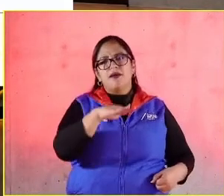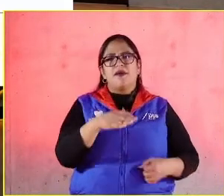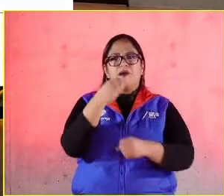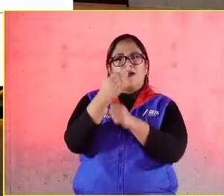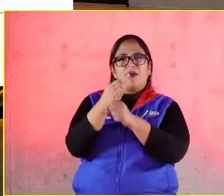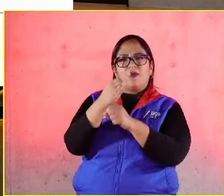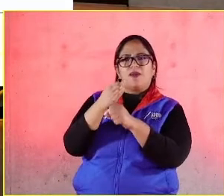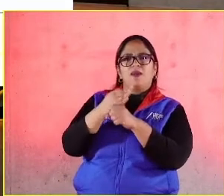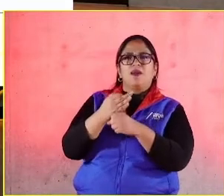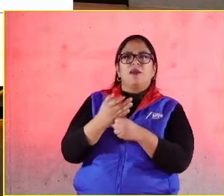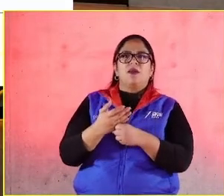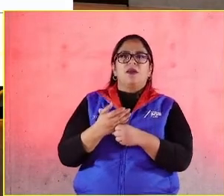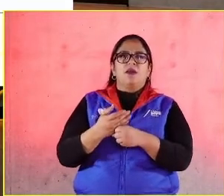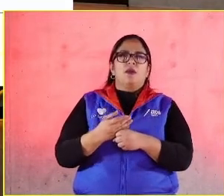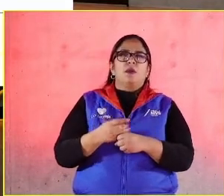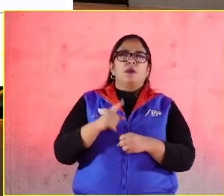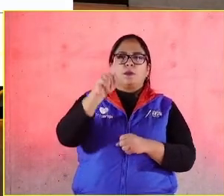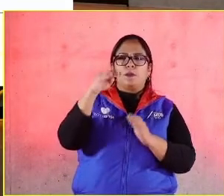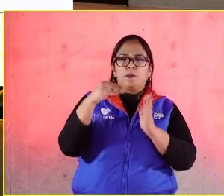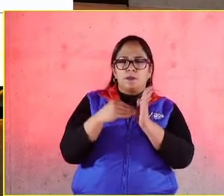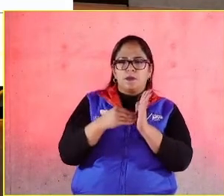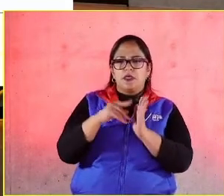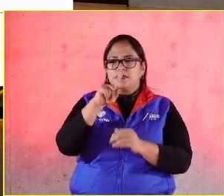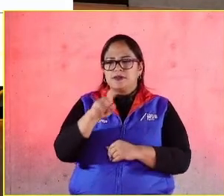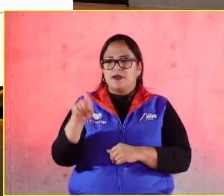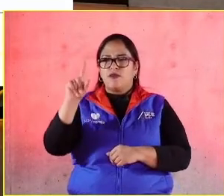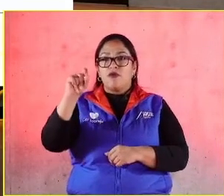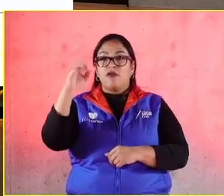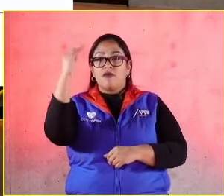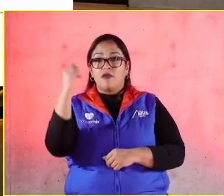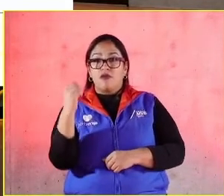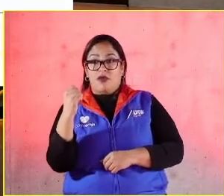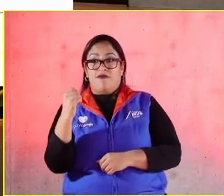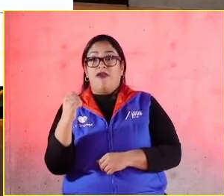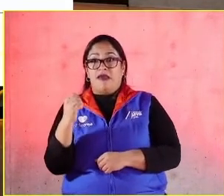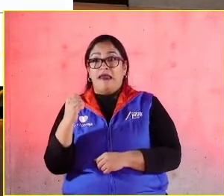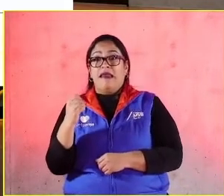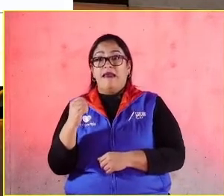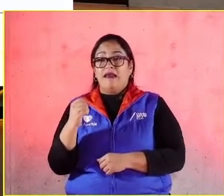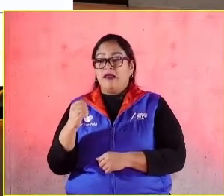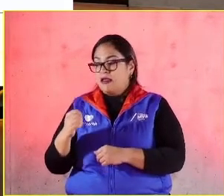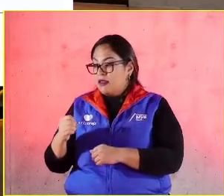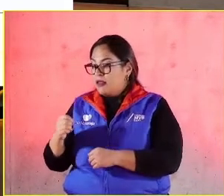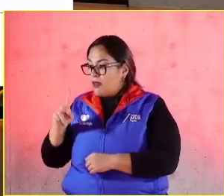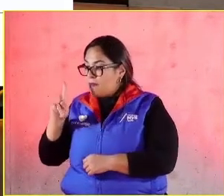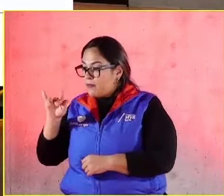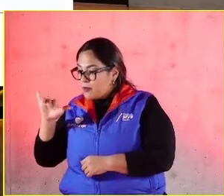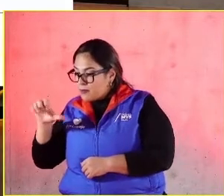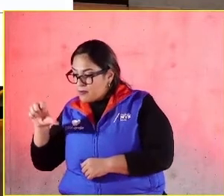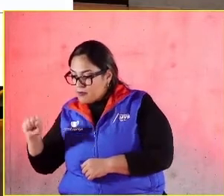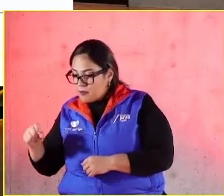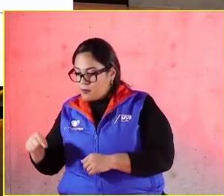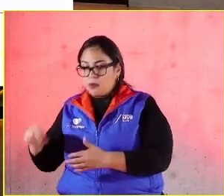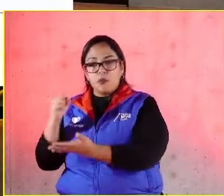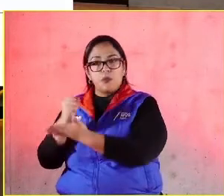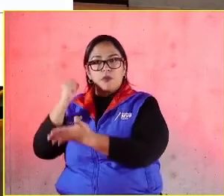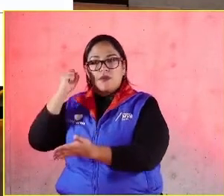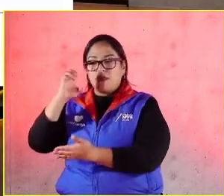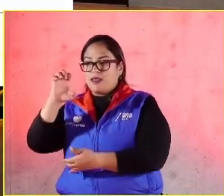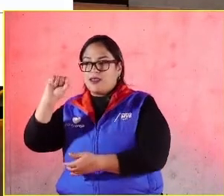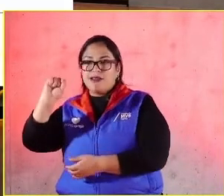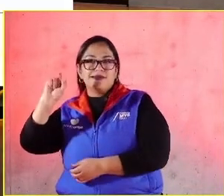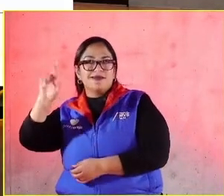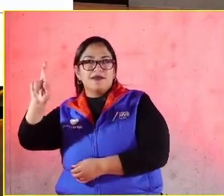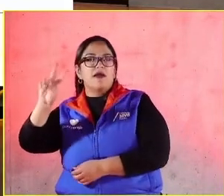estamos logrando este año, 1,129 pymes reconocidas con el distintivo de Empresas Socialmente